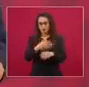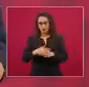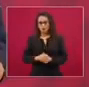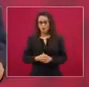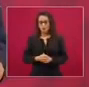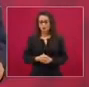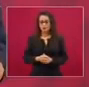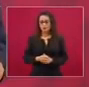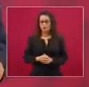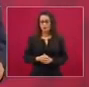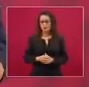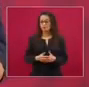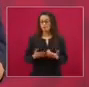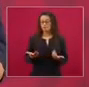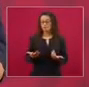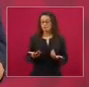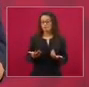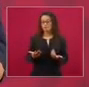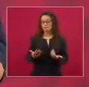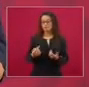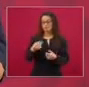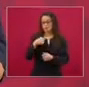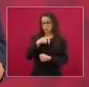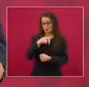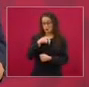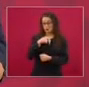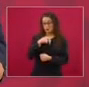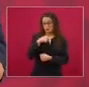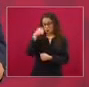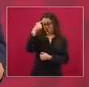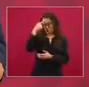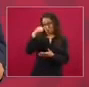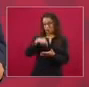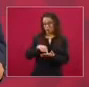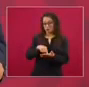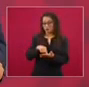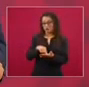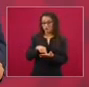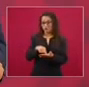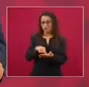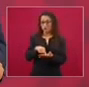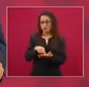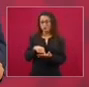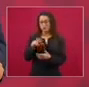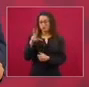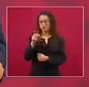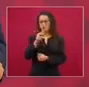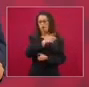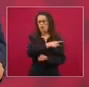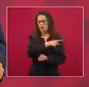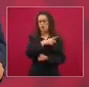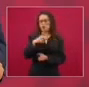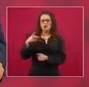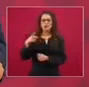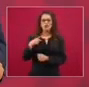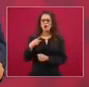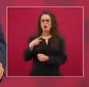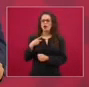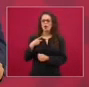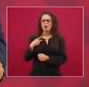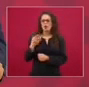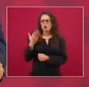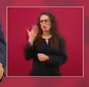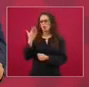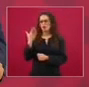Yo creo que no debe de pedirse un